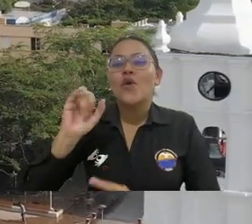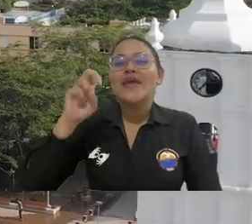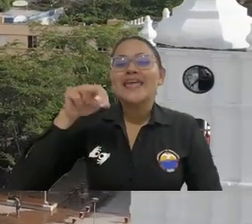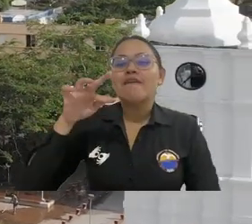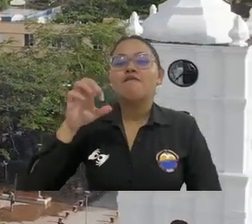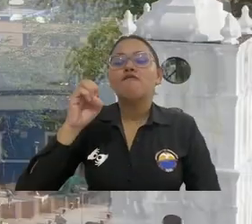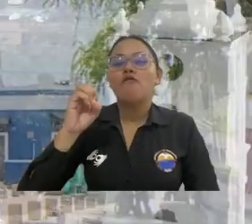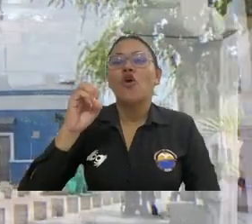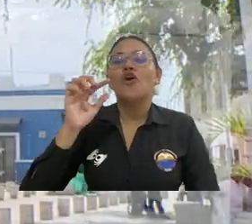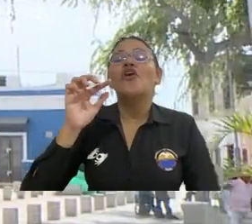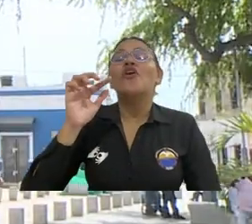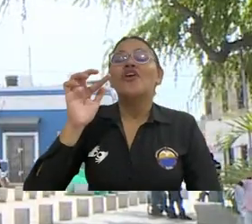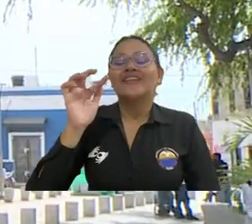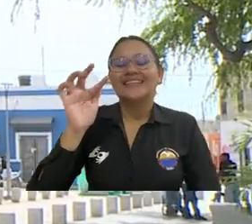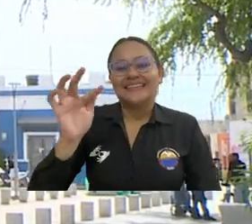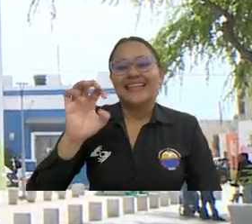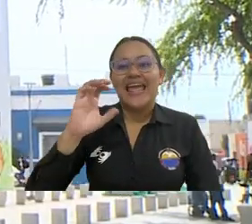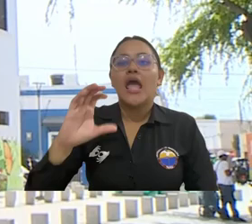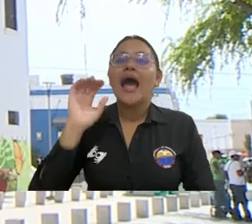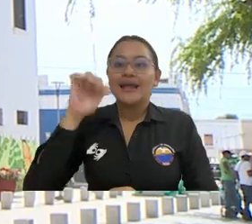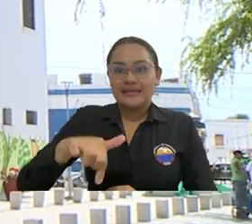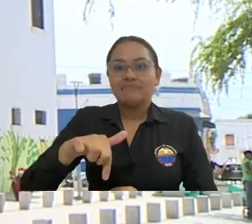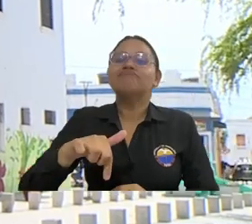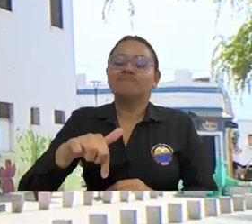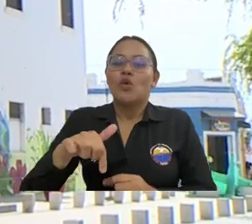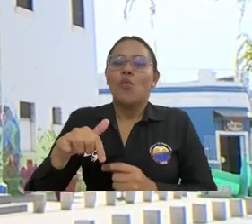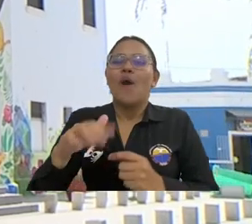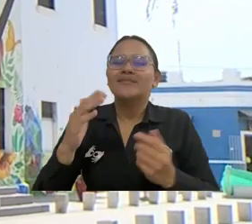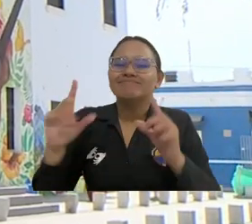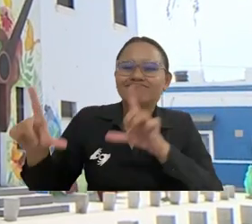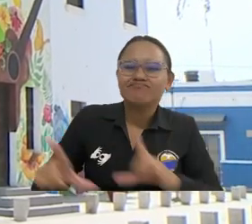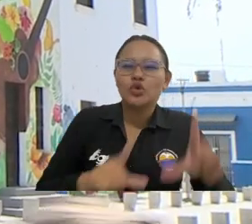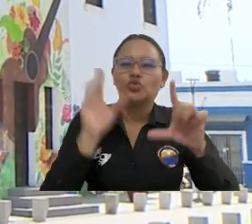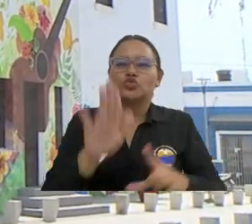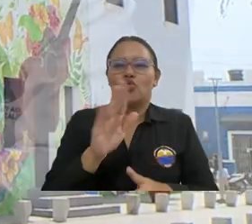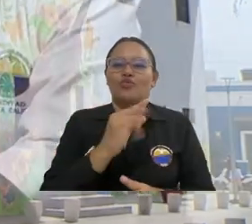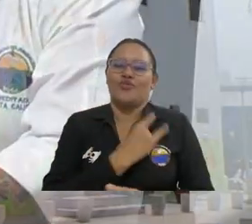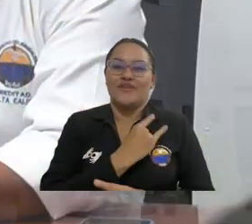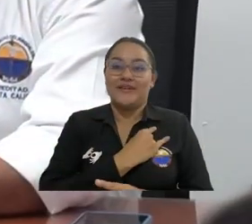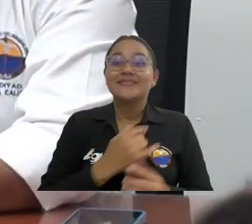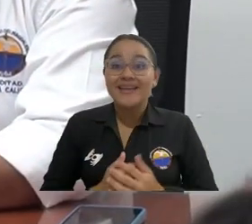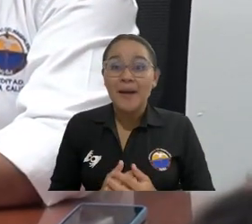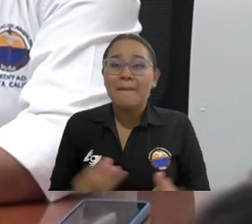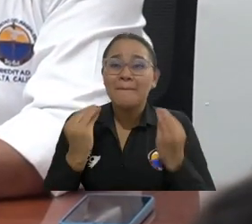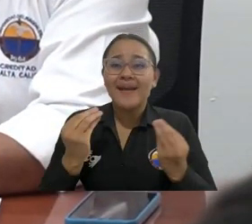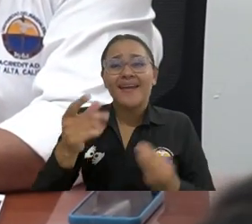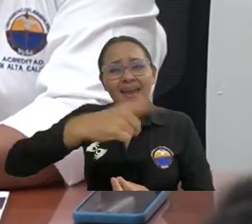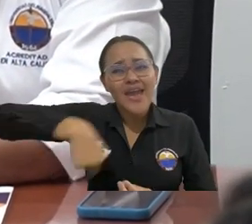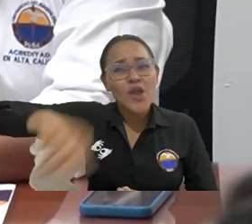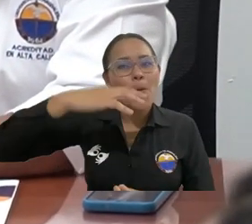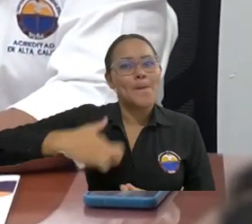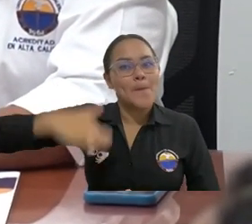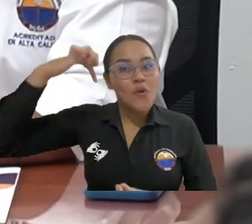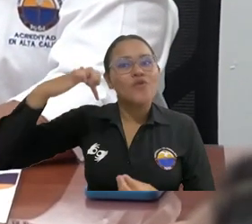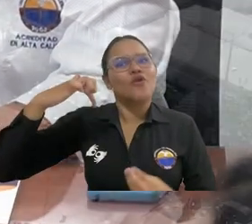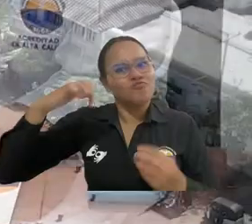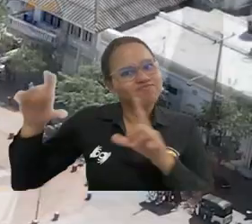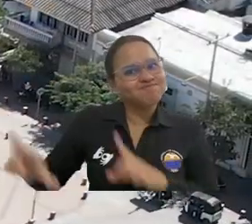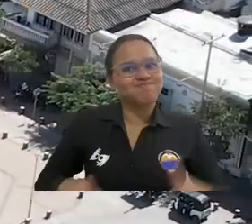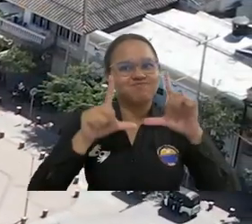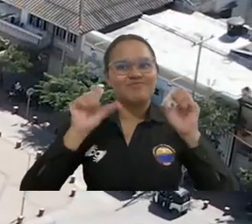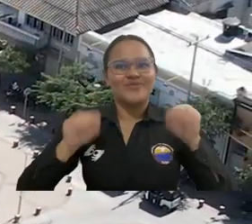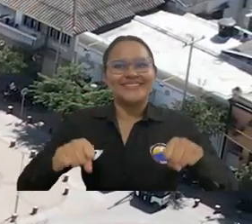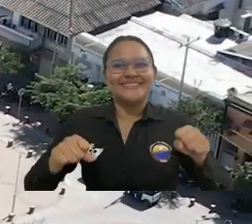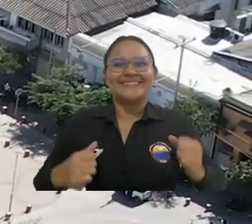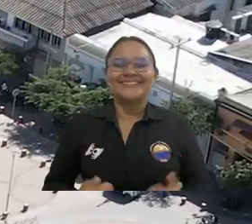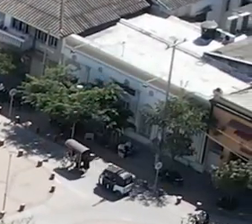y a las sedes en las que opera Infotep en el departamento la oferta de posgrado de la universidad, que sin duda van a permitir cualificar a